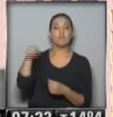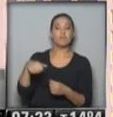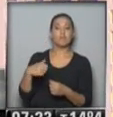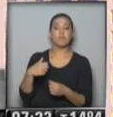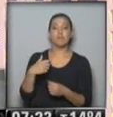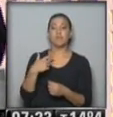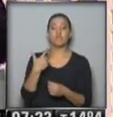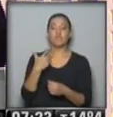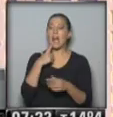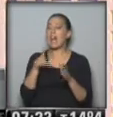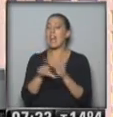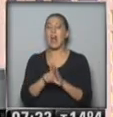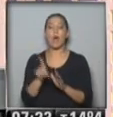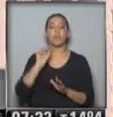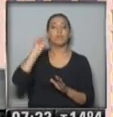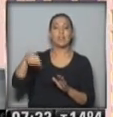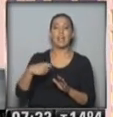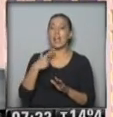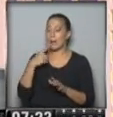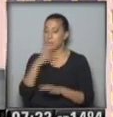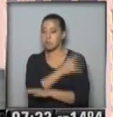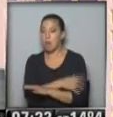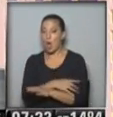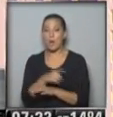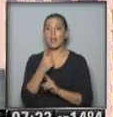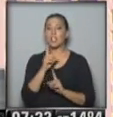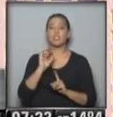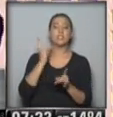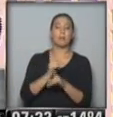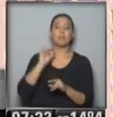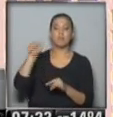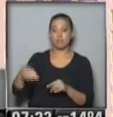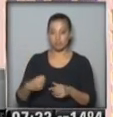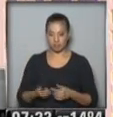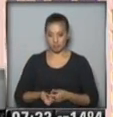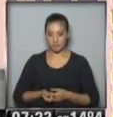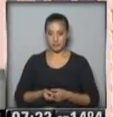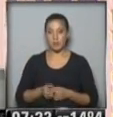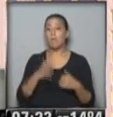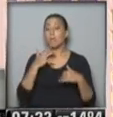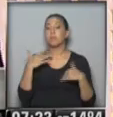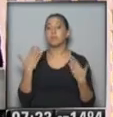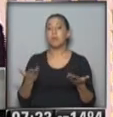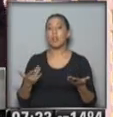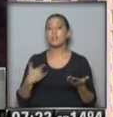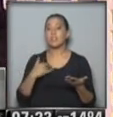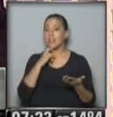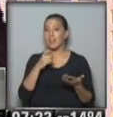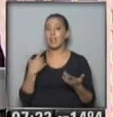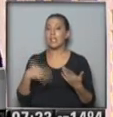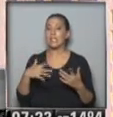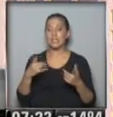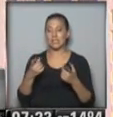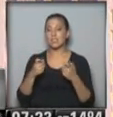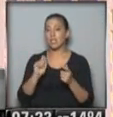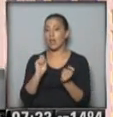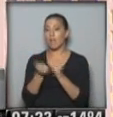ni cautelares, ni inconstitucionalidades, ni nada. Esto siempre tiene, por eso digo que es tan necesaria